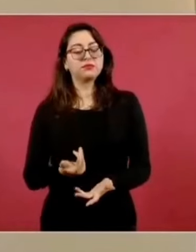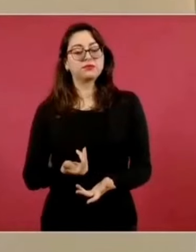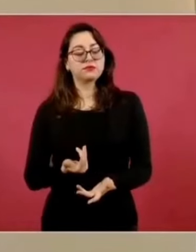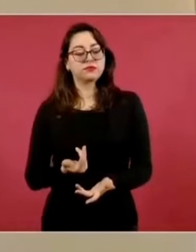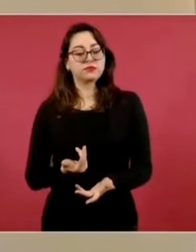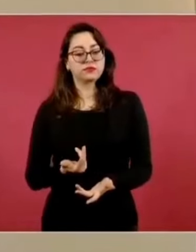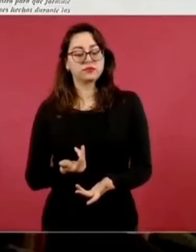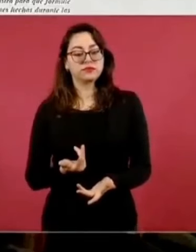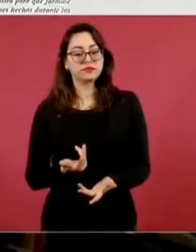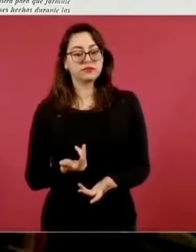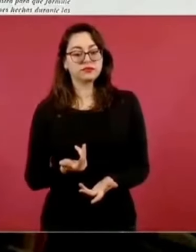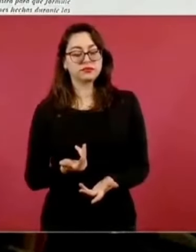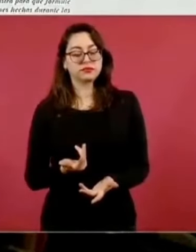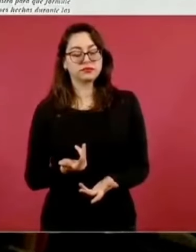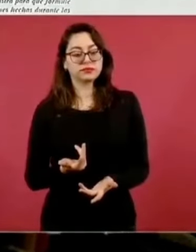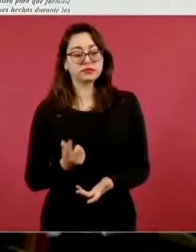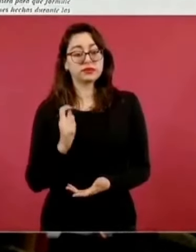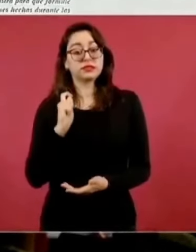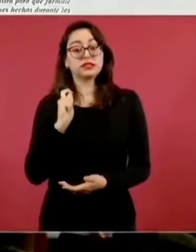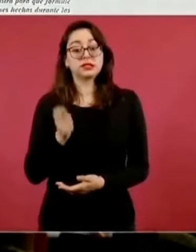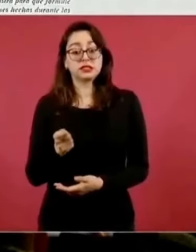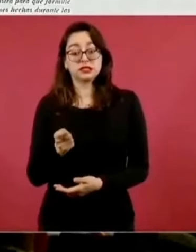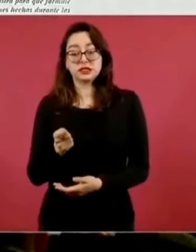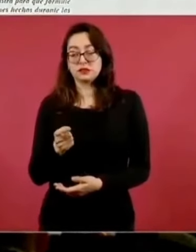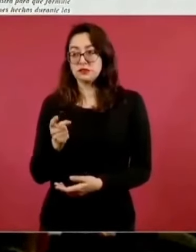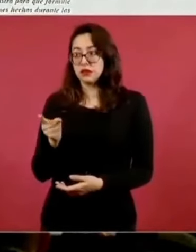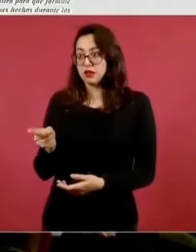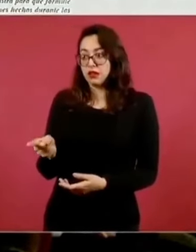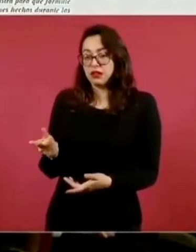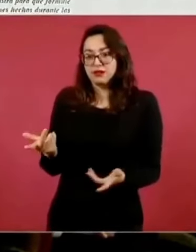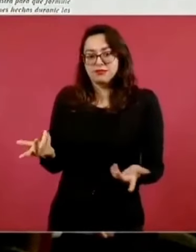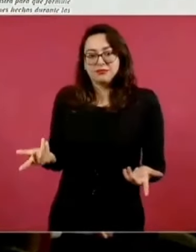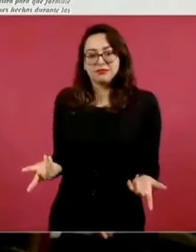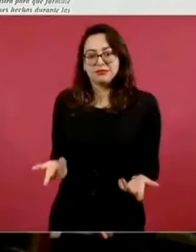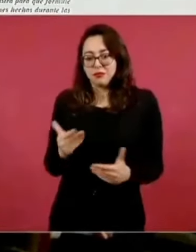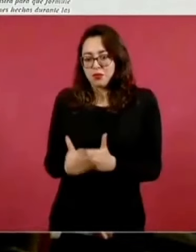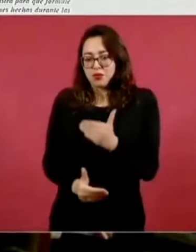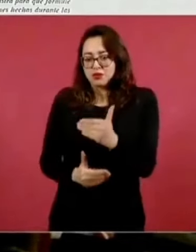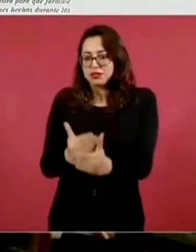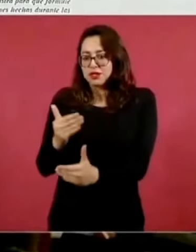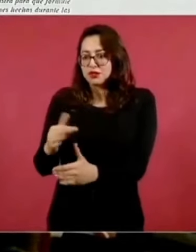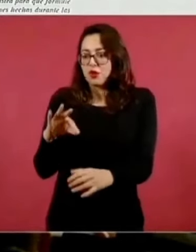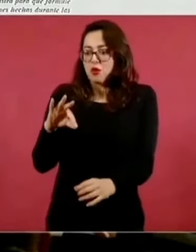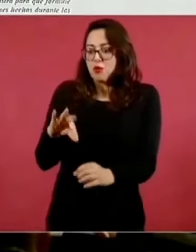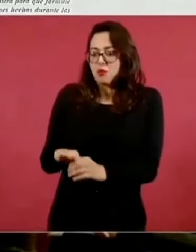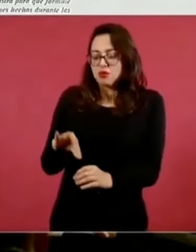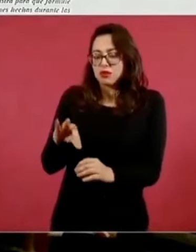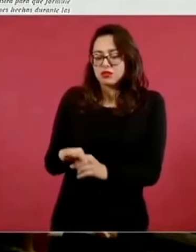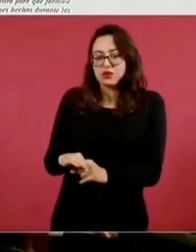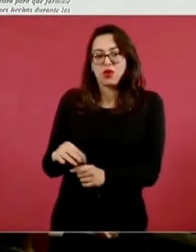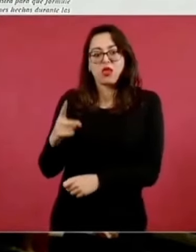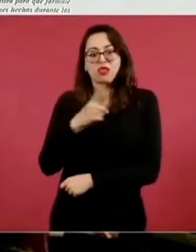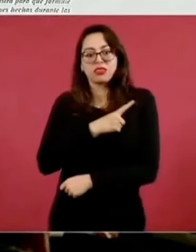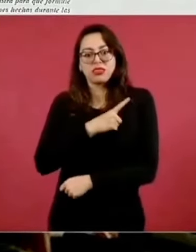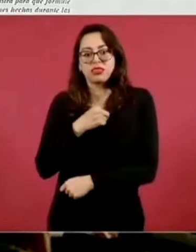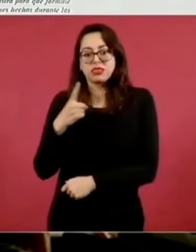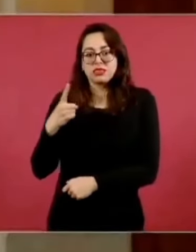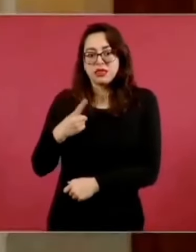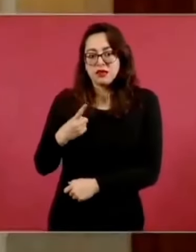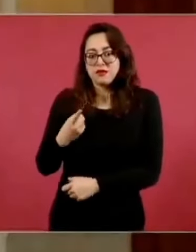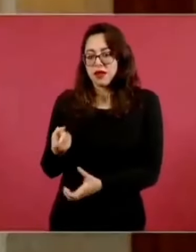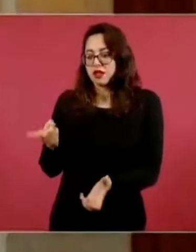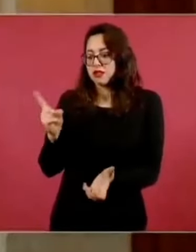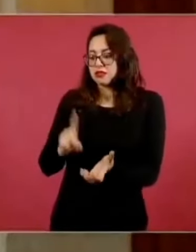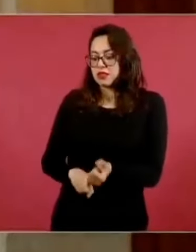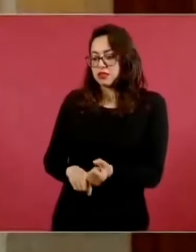Lo anterior es una flagrante violación al procedimiento que debe regir en caso de